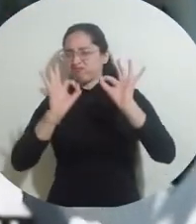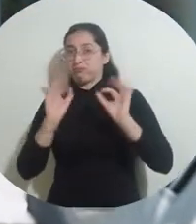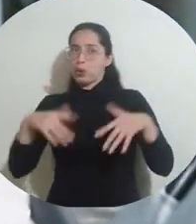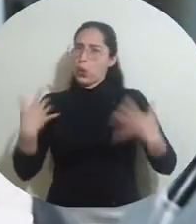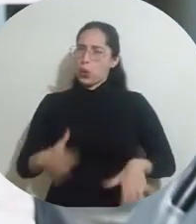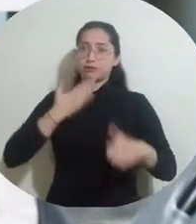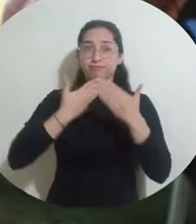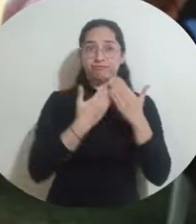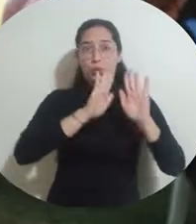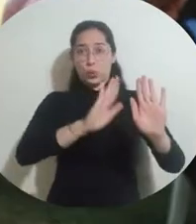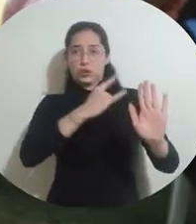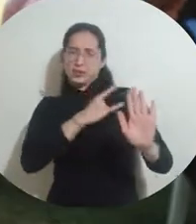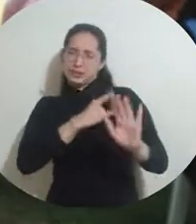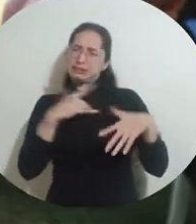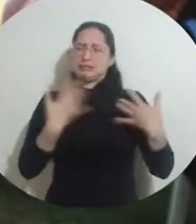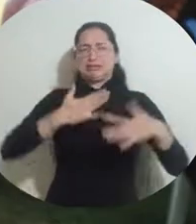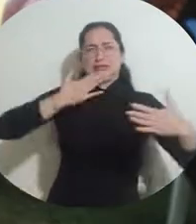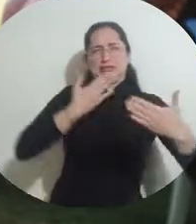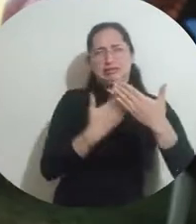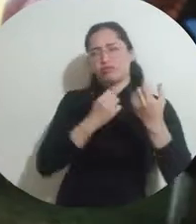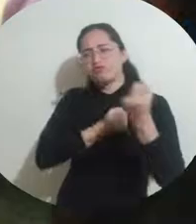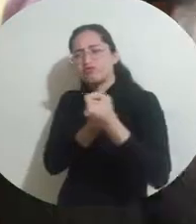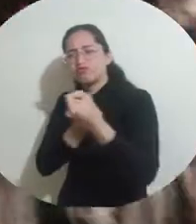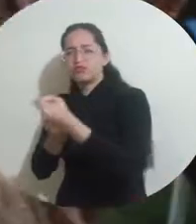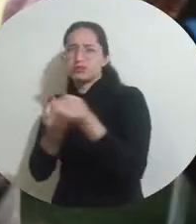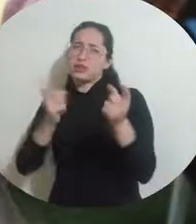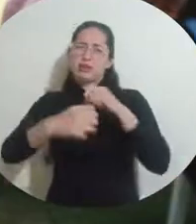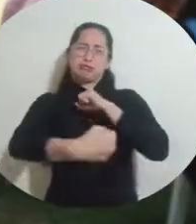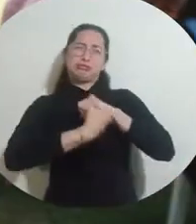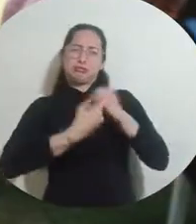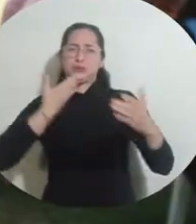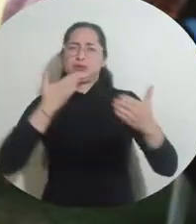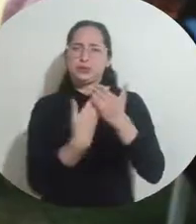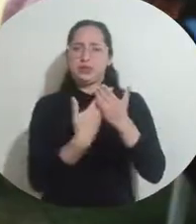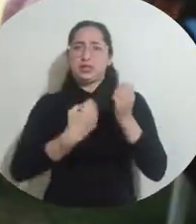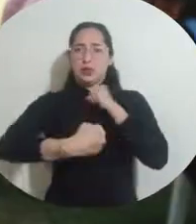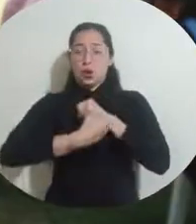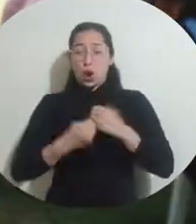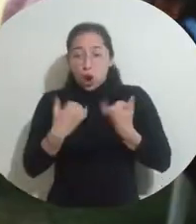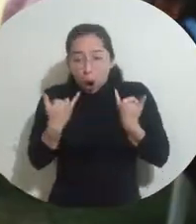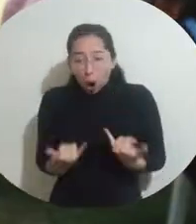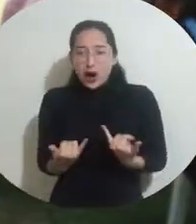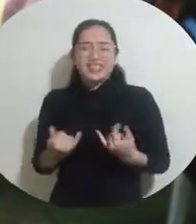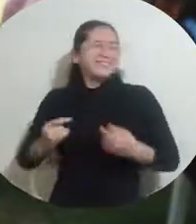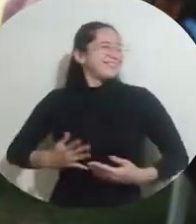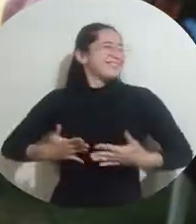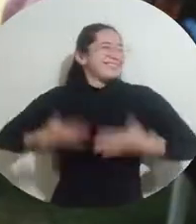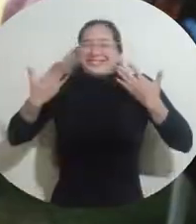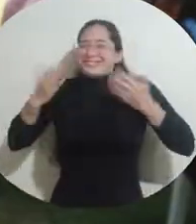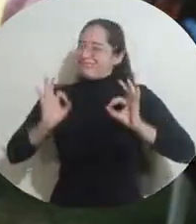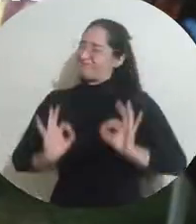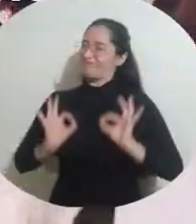Gracias a la universidad por el apoyo importante que me han dado, porque hoy me siento realizado.